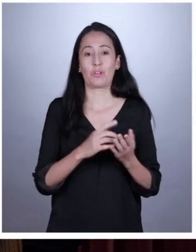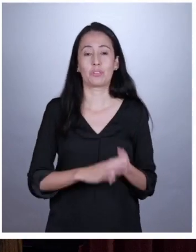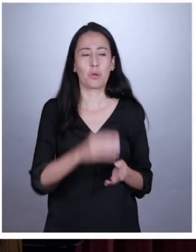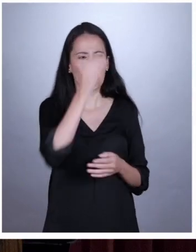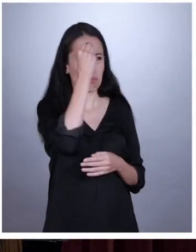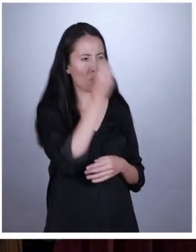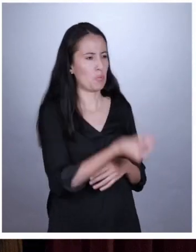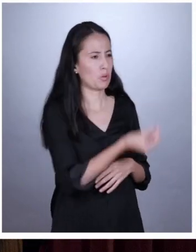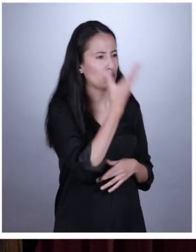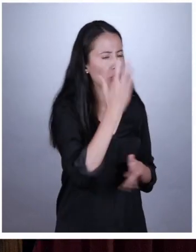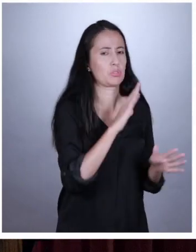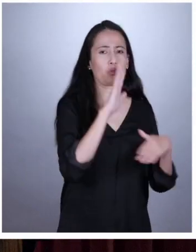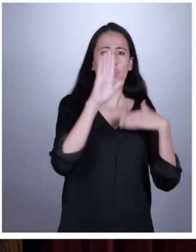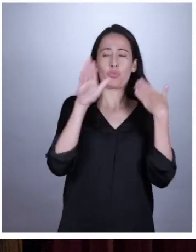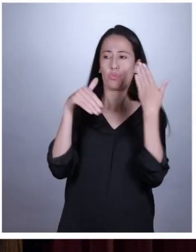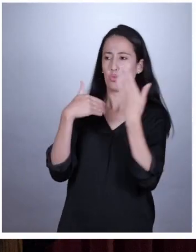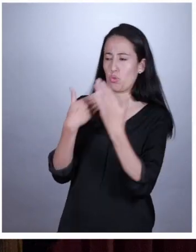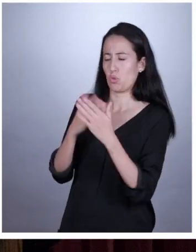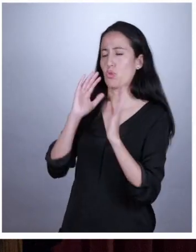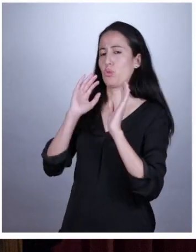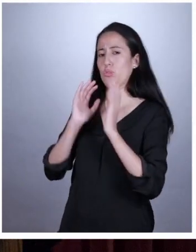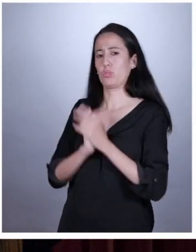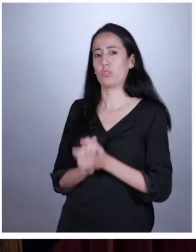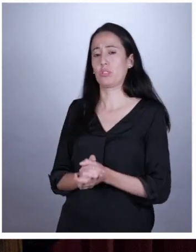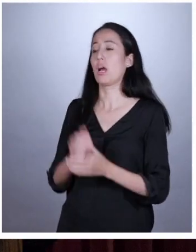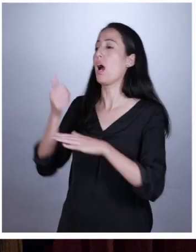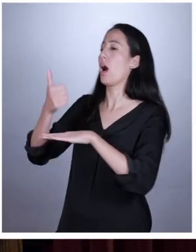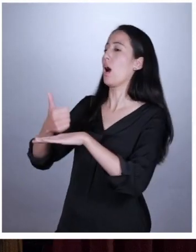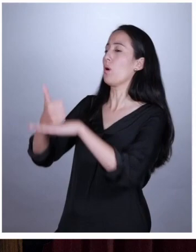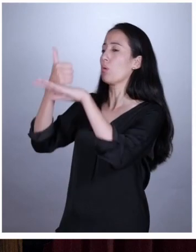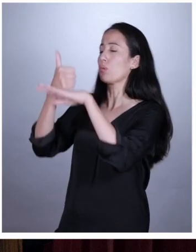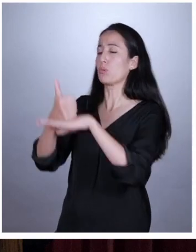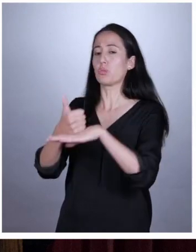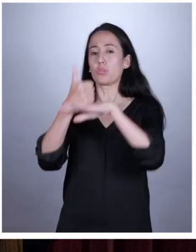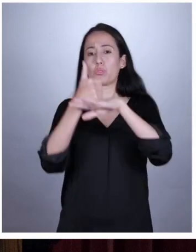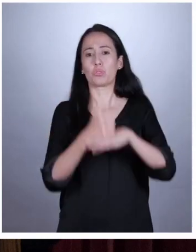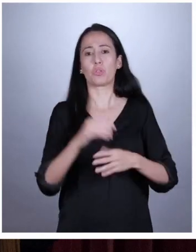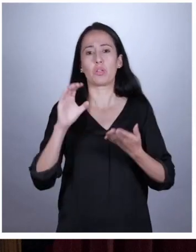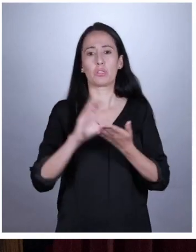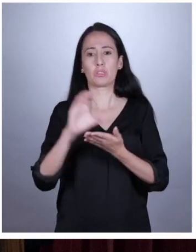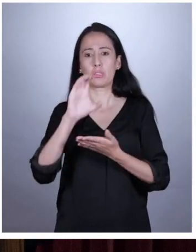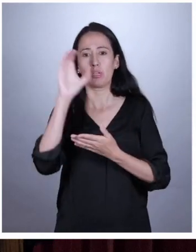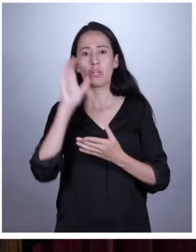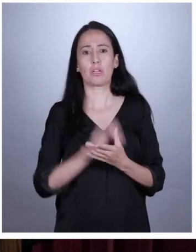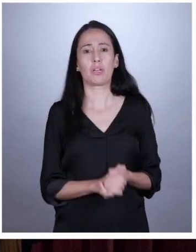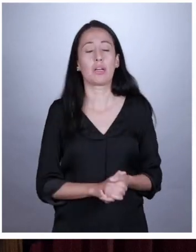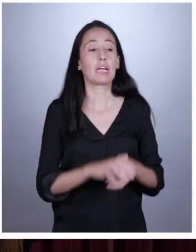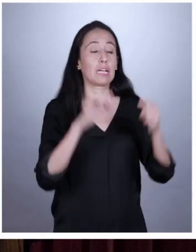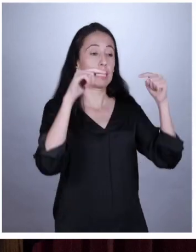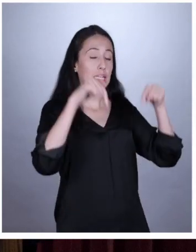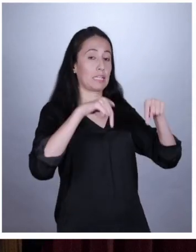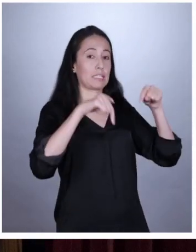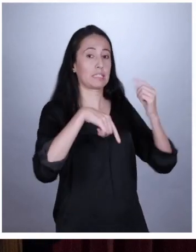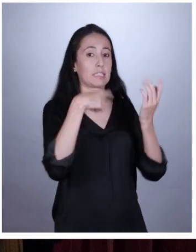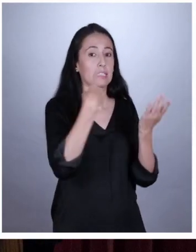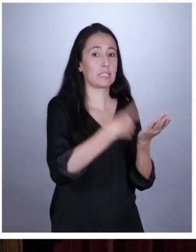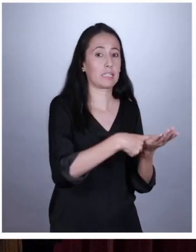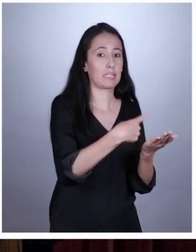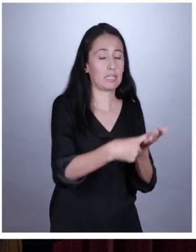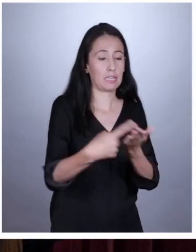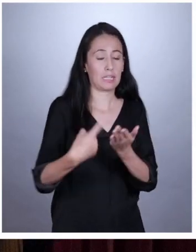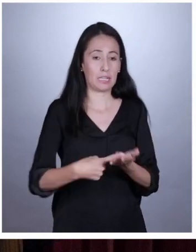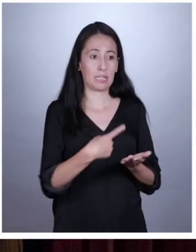Buenos días con todos, queridos compañeros y compañeras. Autoridades de nuestro querido colegio. Este debate